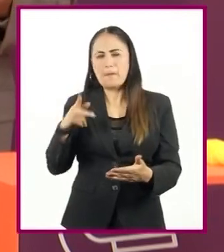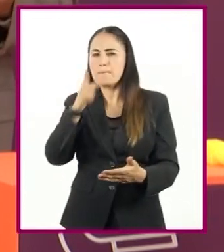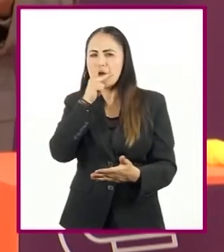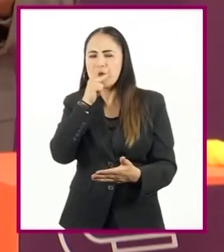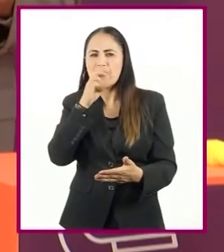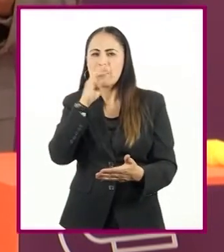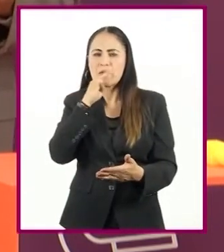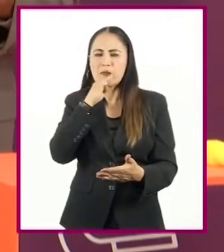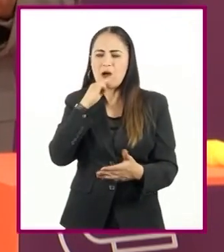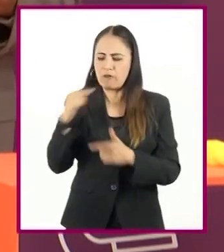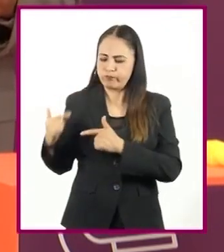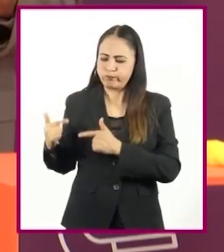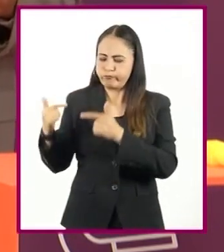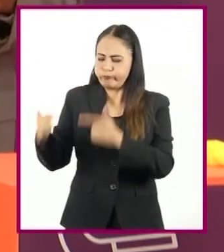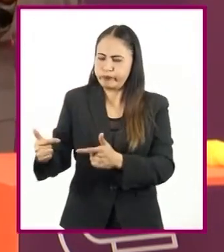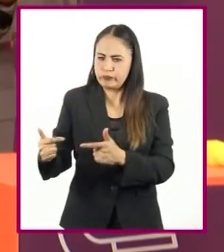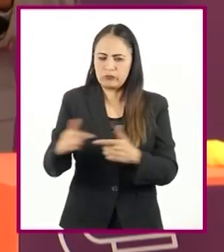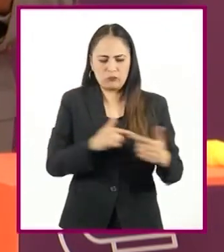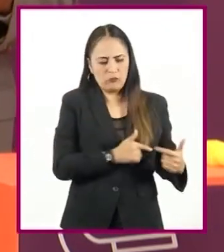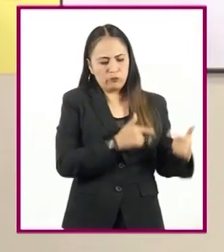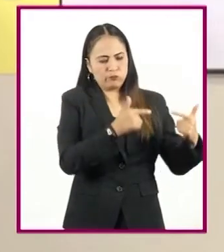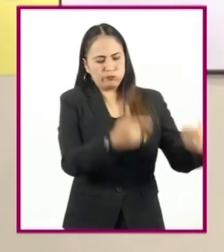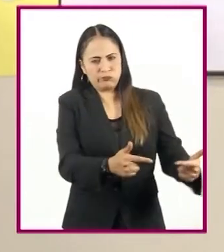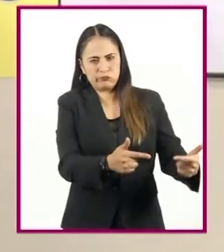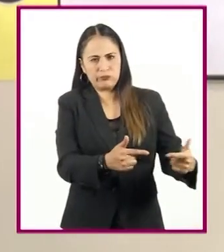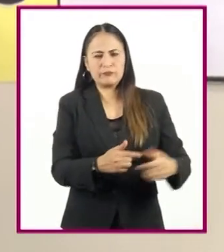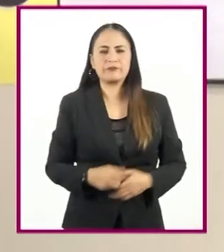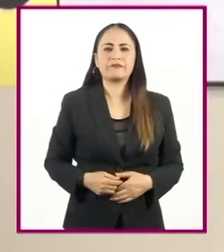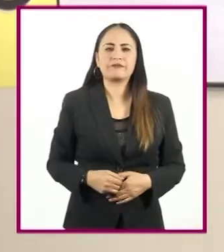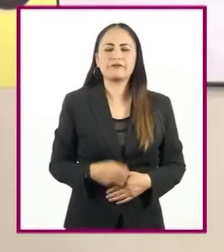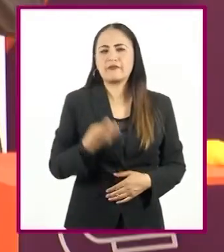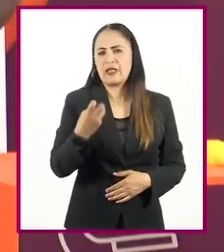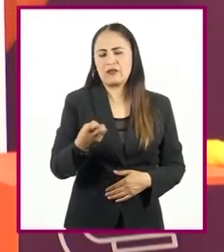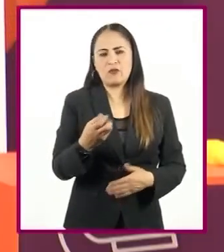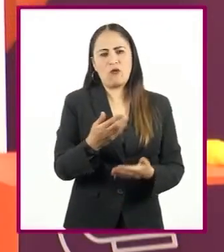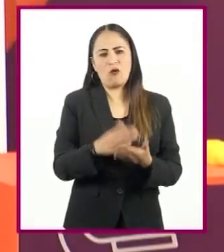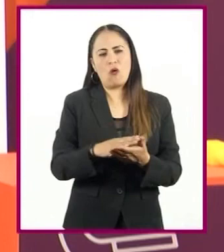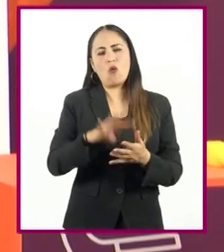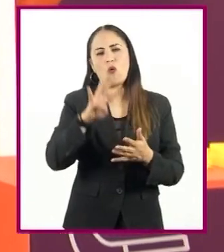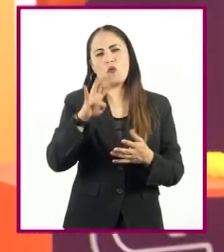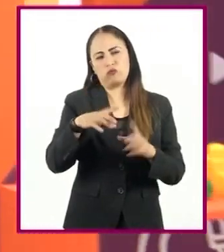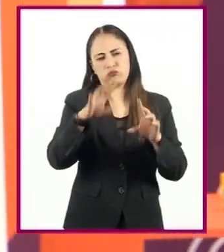provienen de sus padres, por lo que colocaremos esta característica fuera del cuadro.